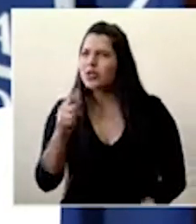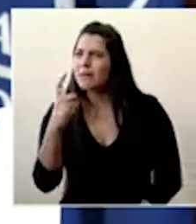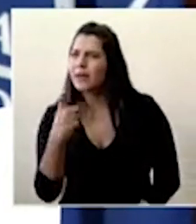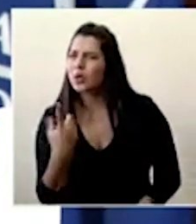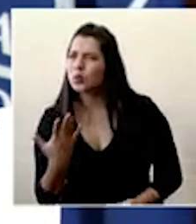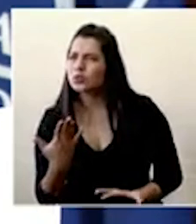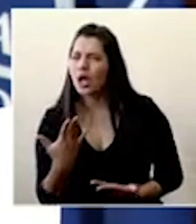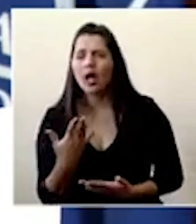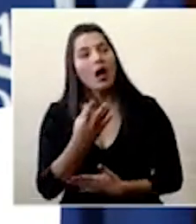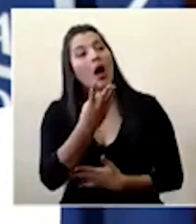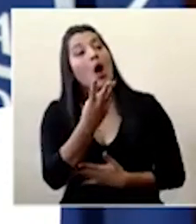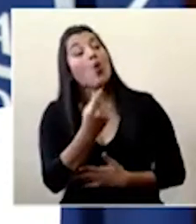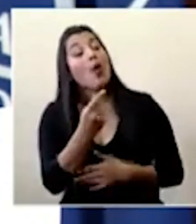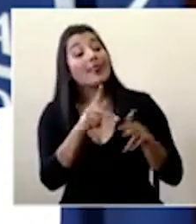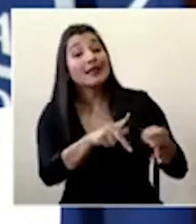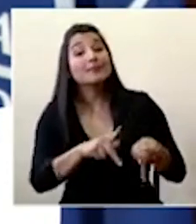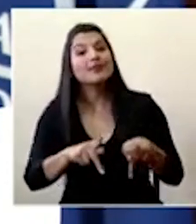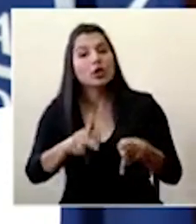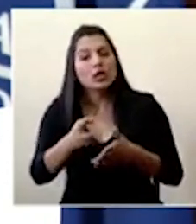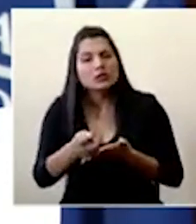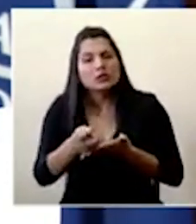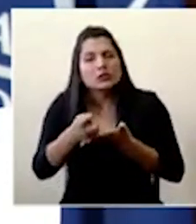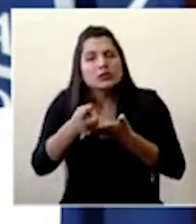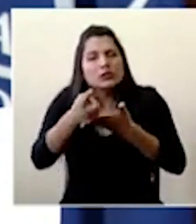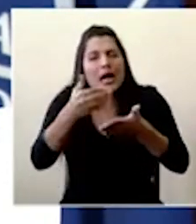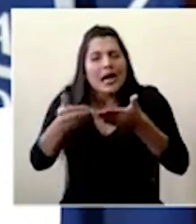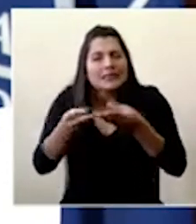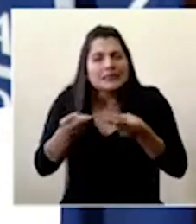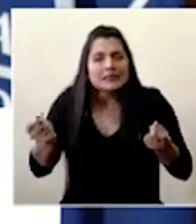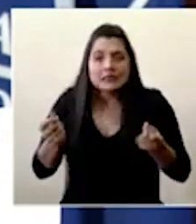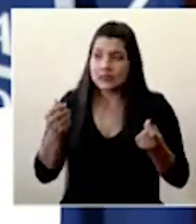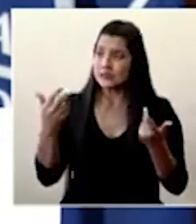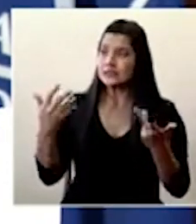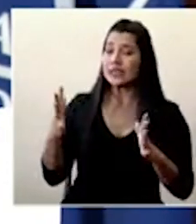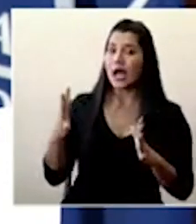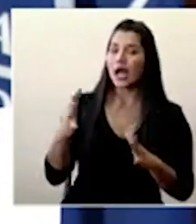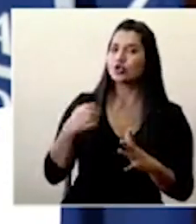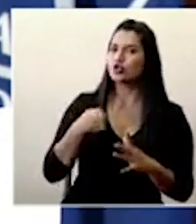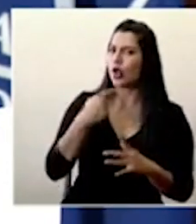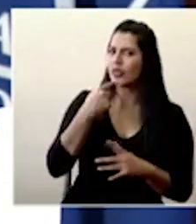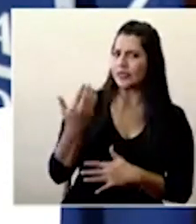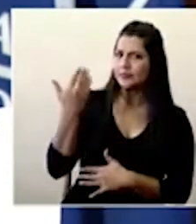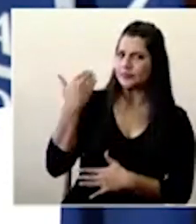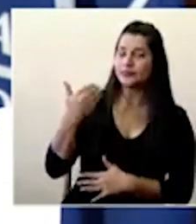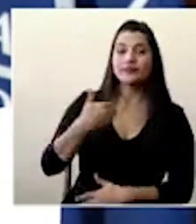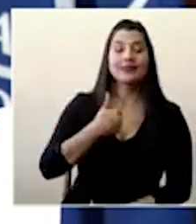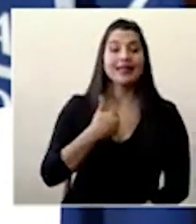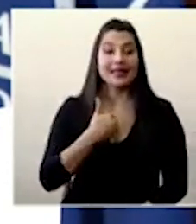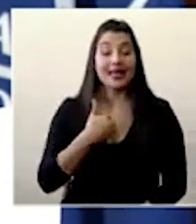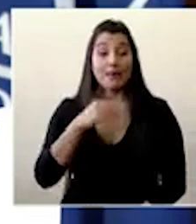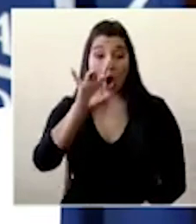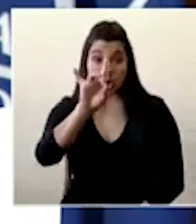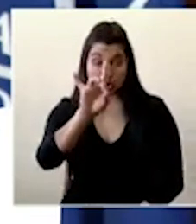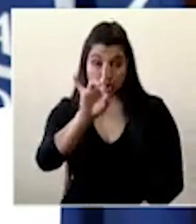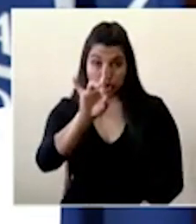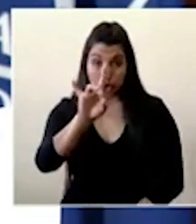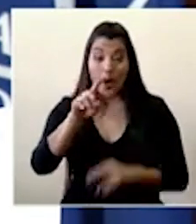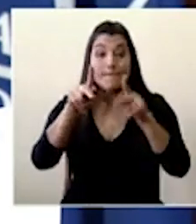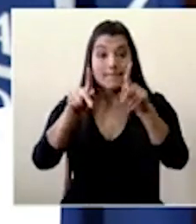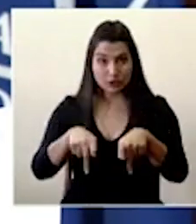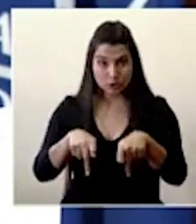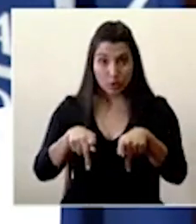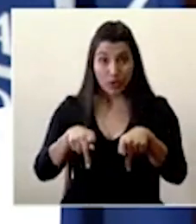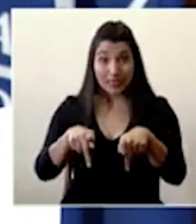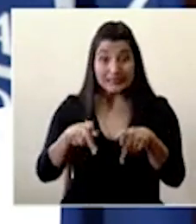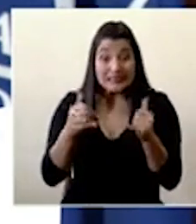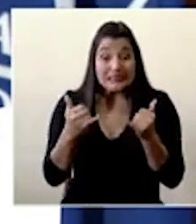pacientes? ¿cuántos pacientes tenemos en línea de recuperación? sí, allá lo he indicado ahora que hice la lectura tenemos ocho personas